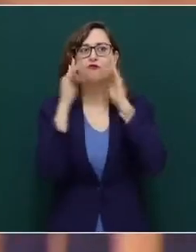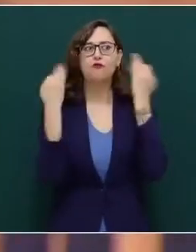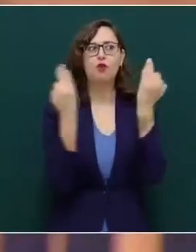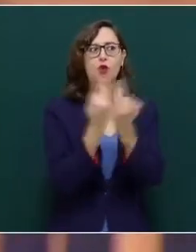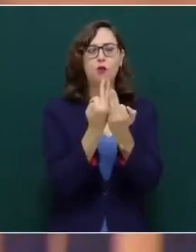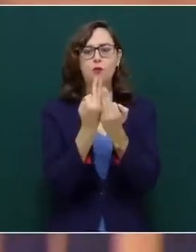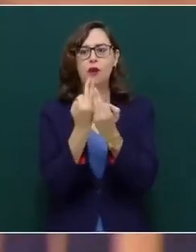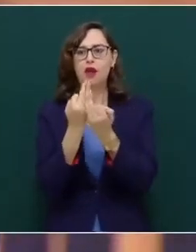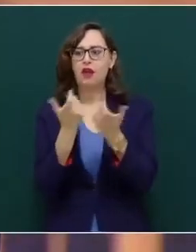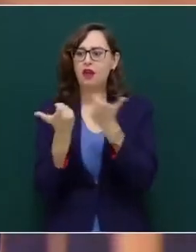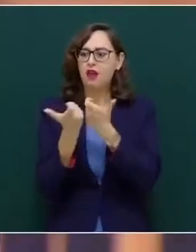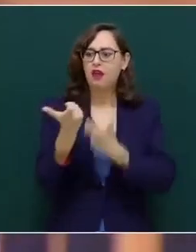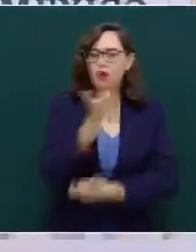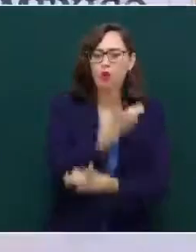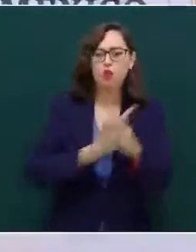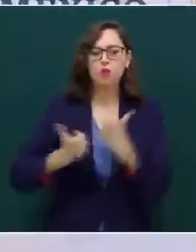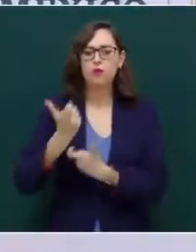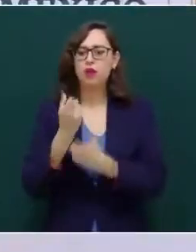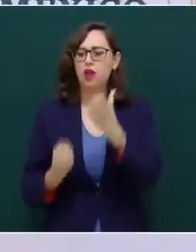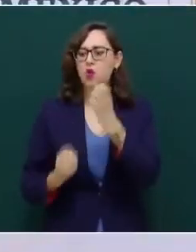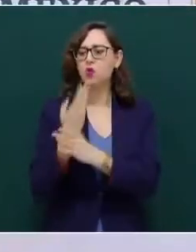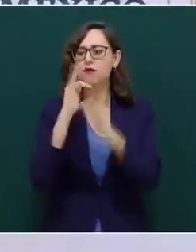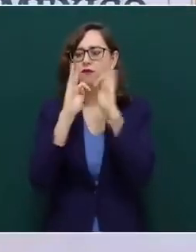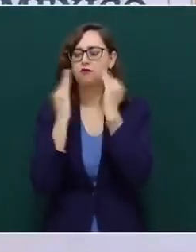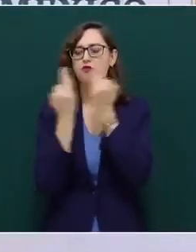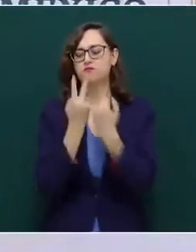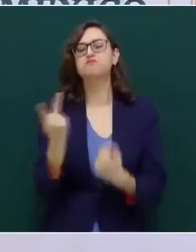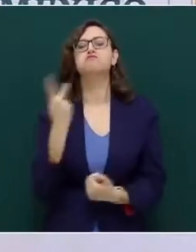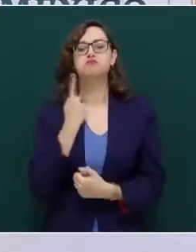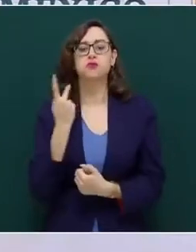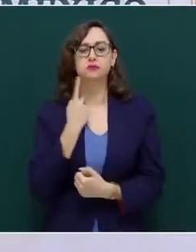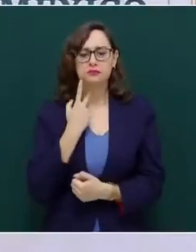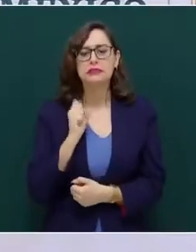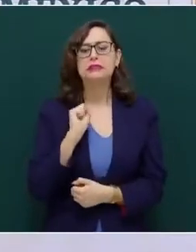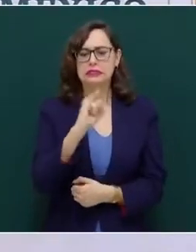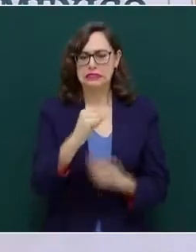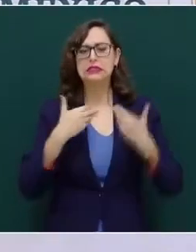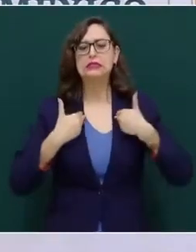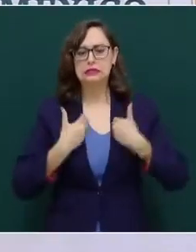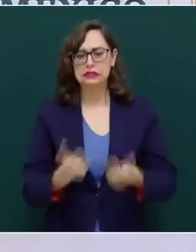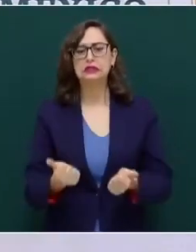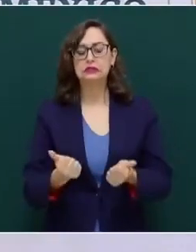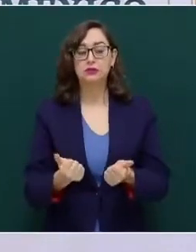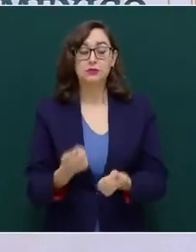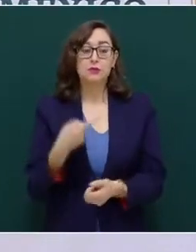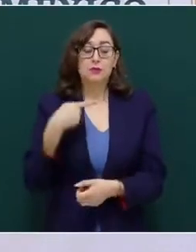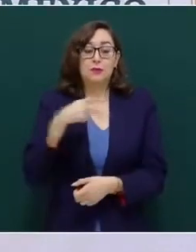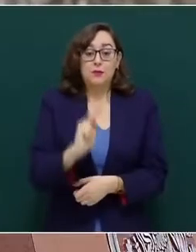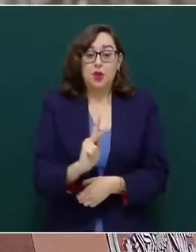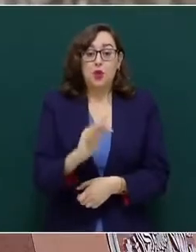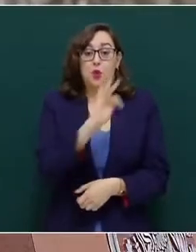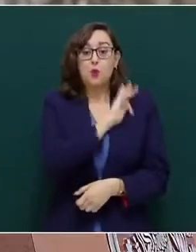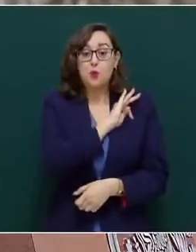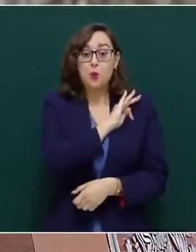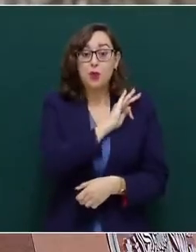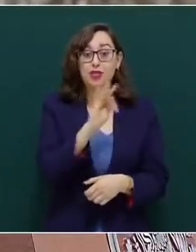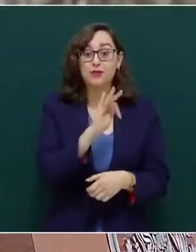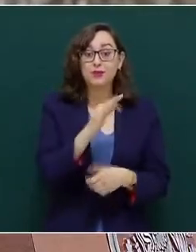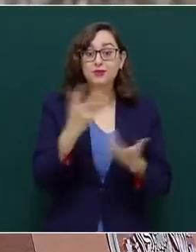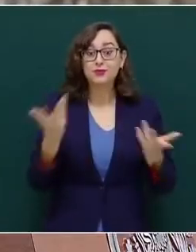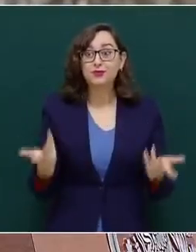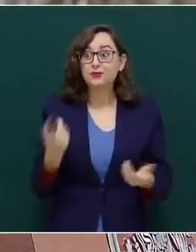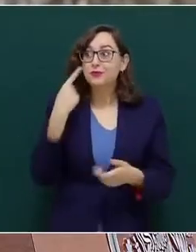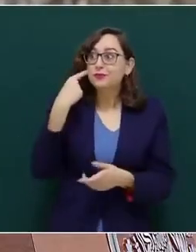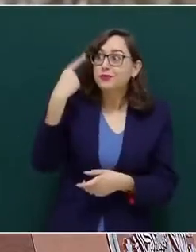La propuesta es ni más ni menos que construir algo semejante a la Unión Europea,